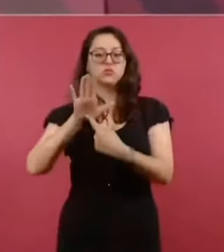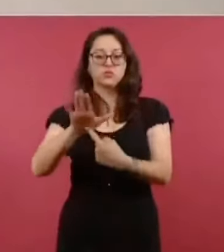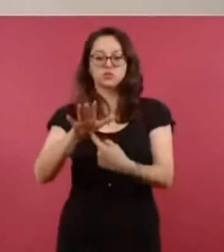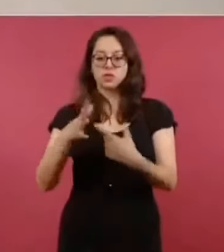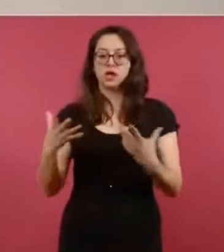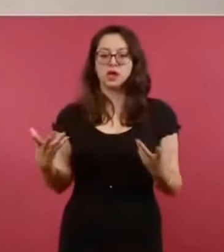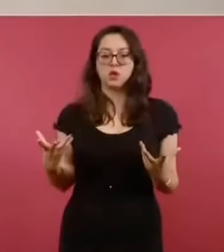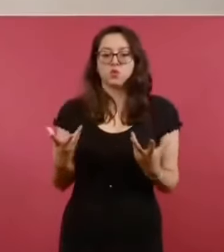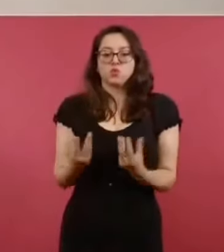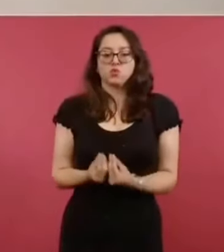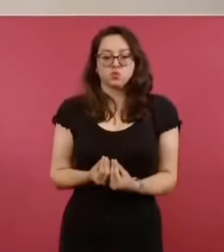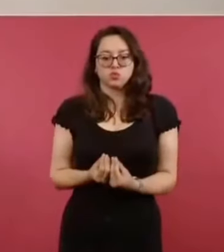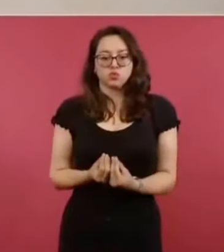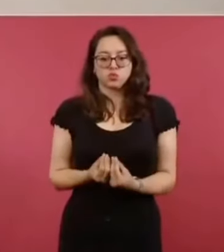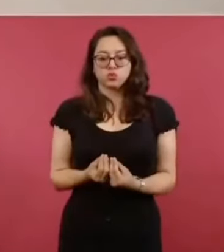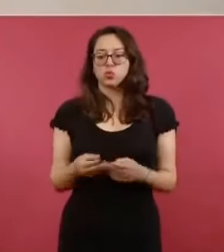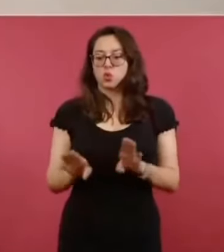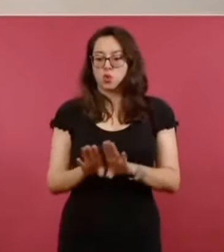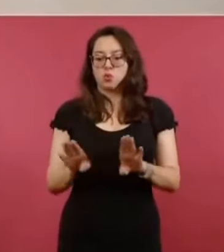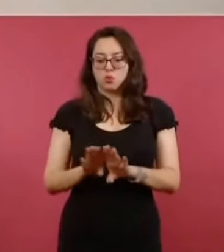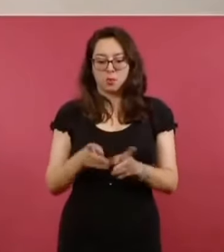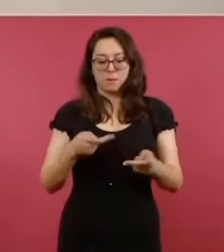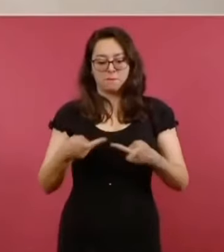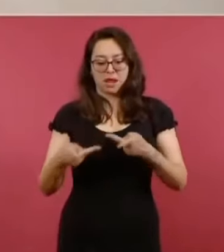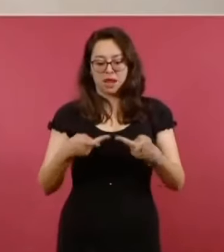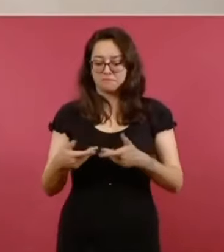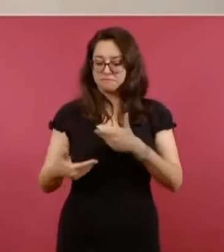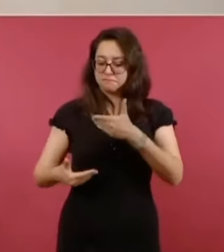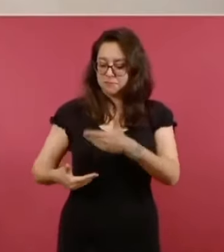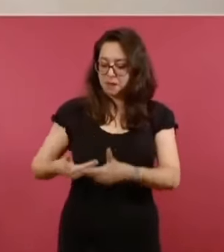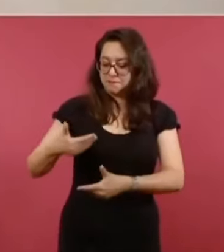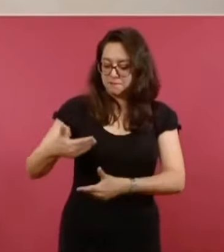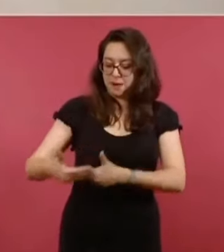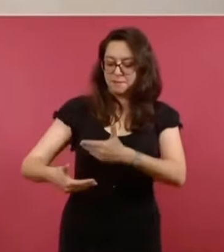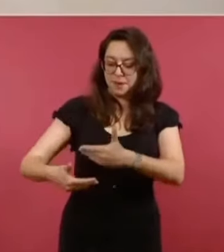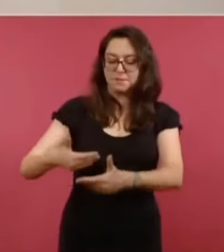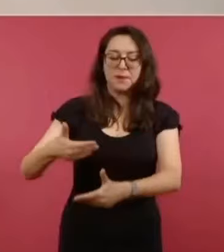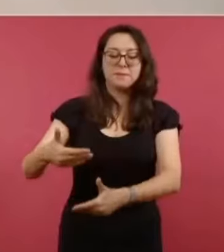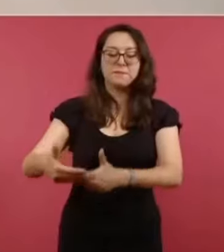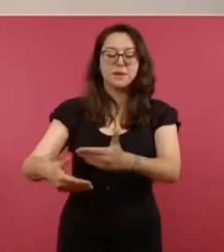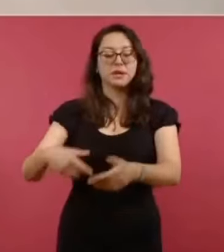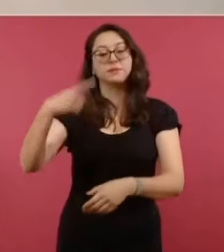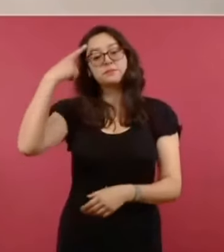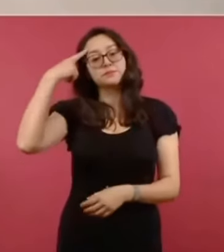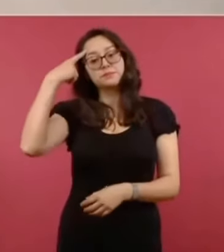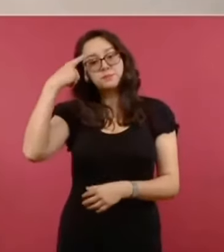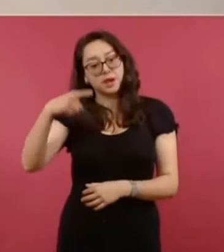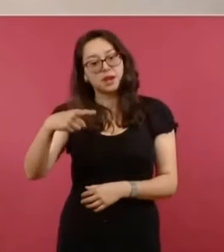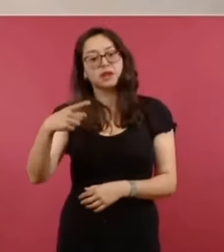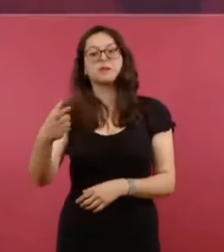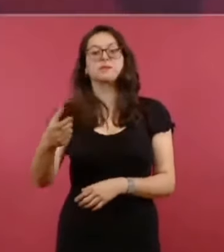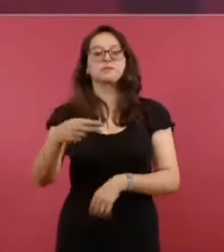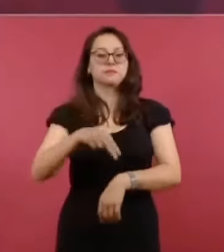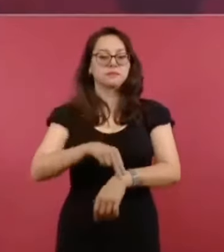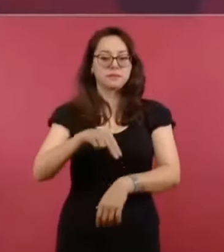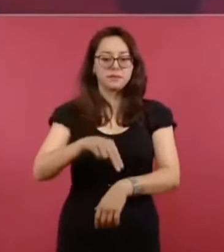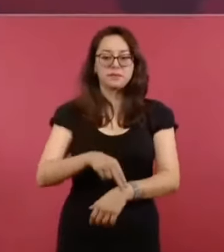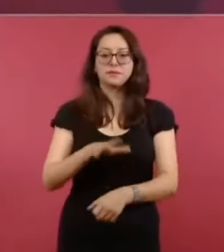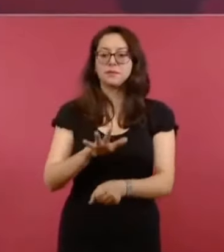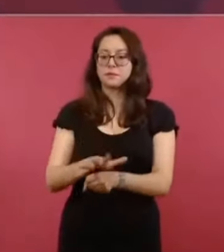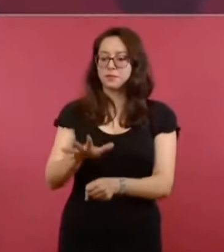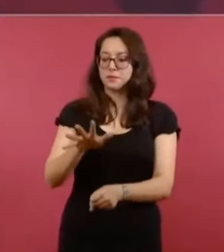qué se va a seguir haciendo para que no faltan los médicos, para que no faltan los